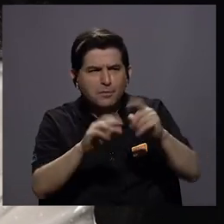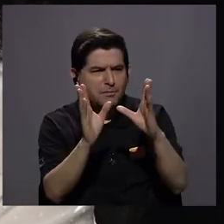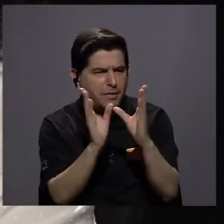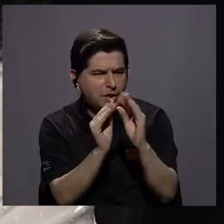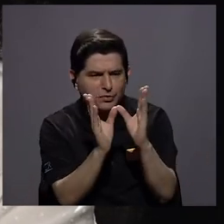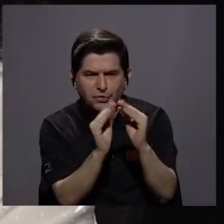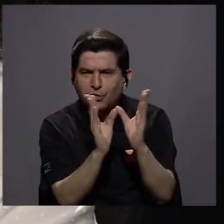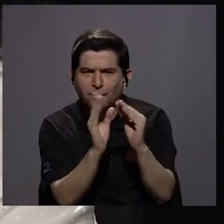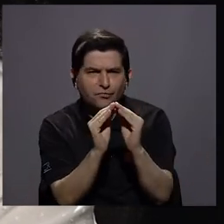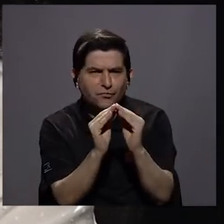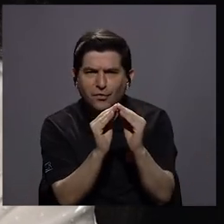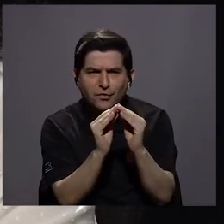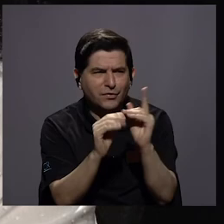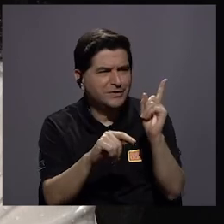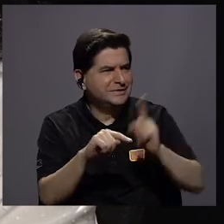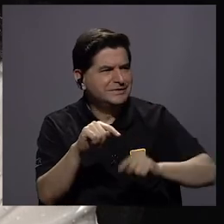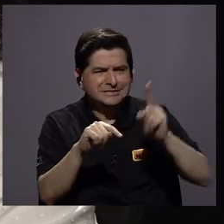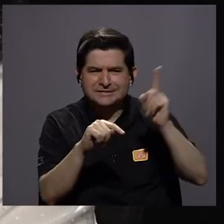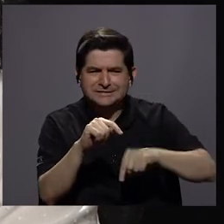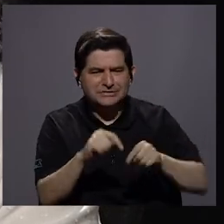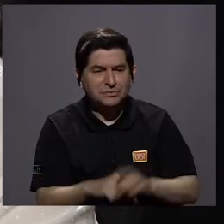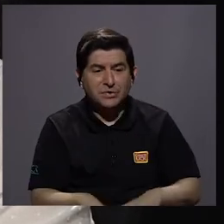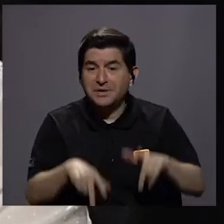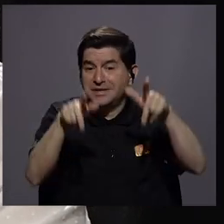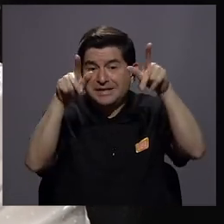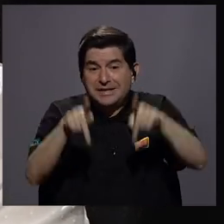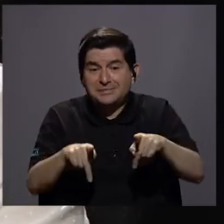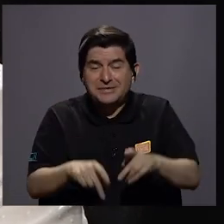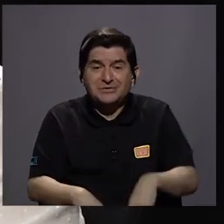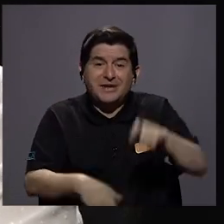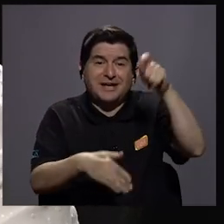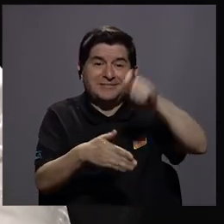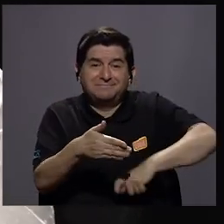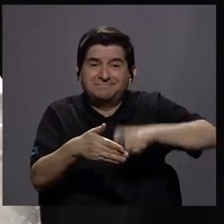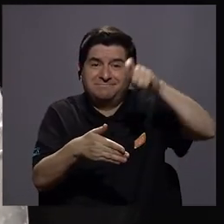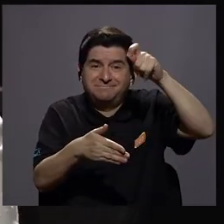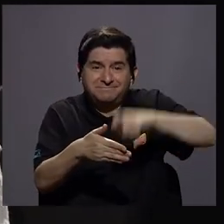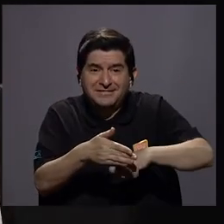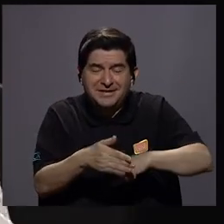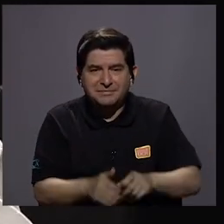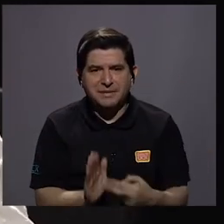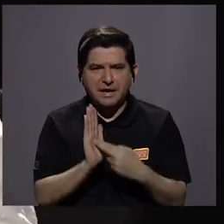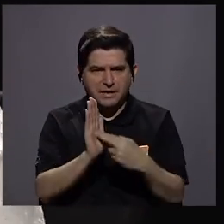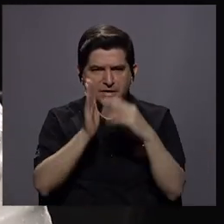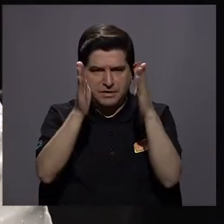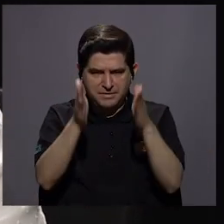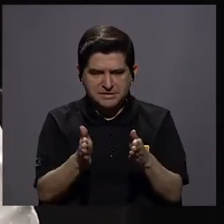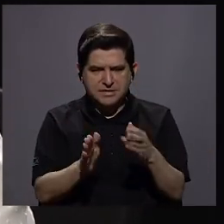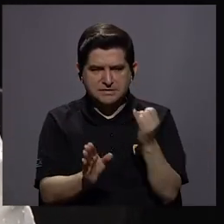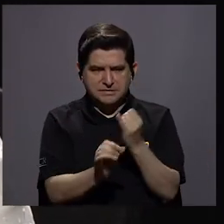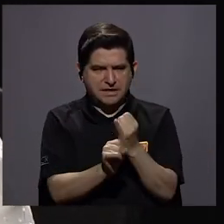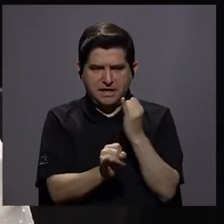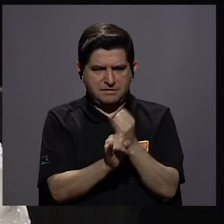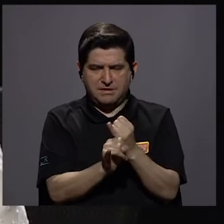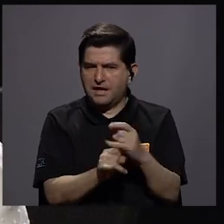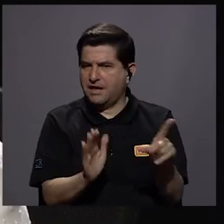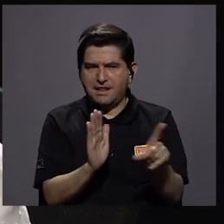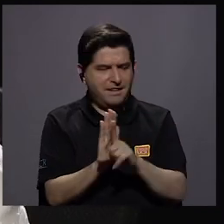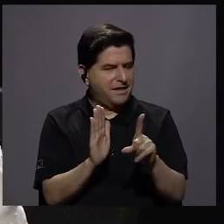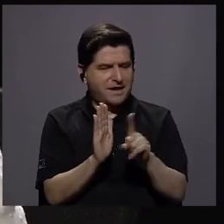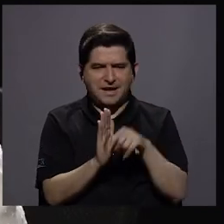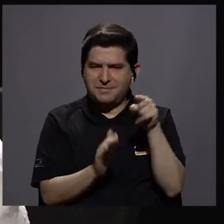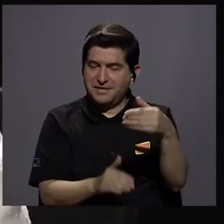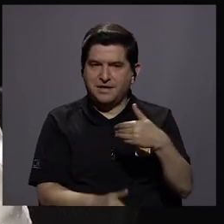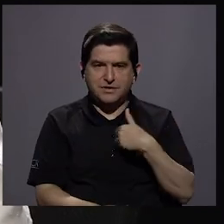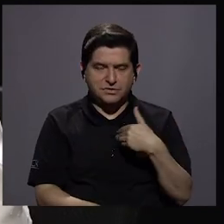foro no podemos no podemos hacer que las personas firmen representando las instituciones porque legalmente